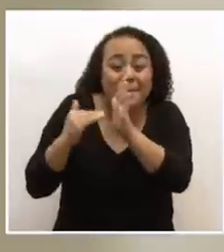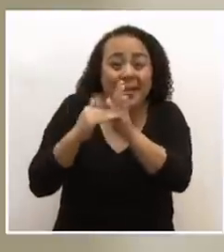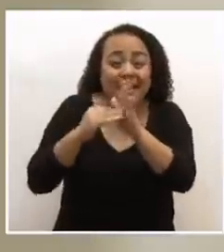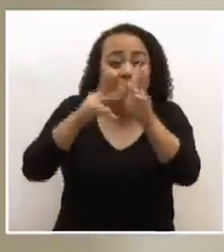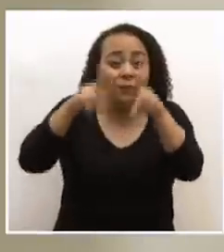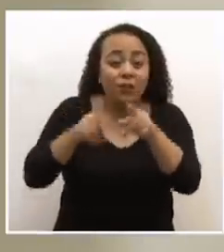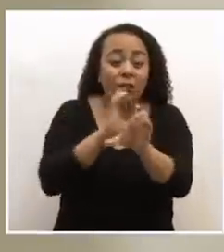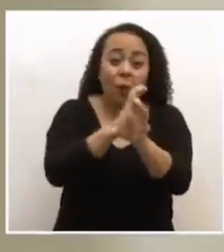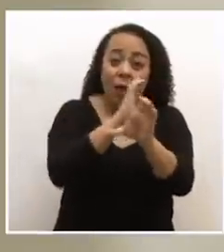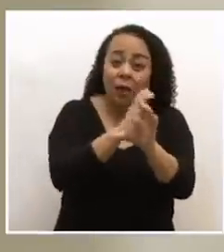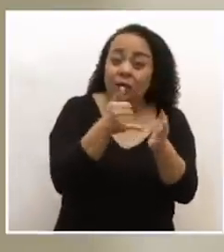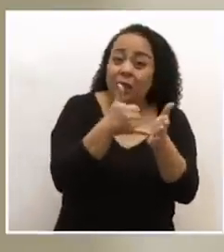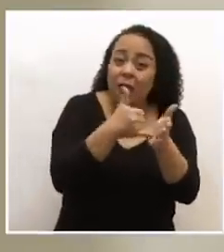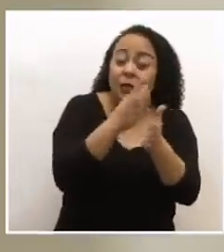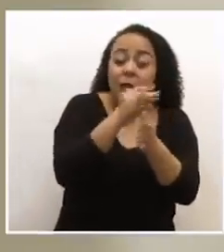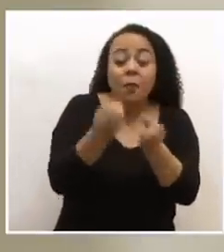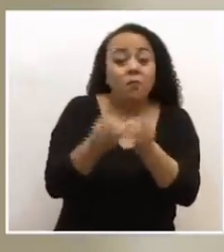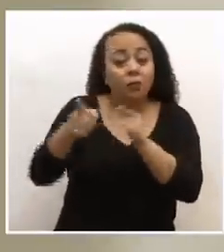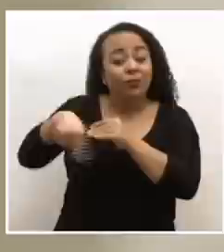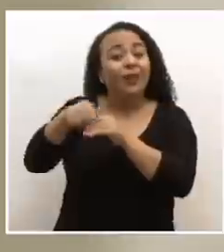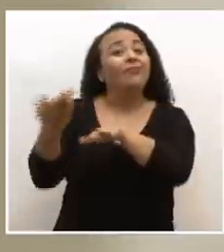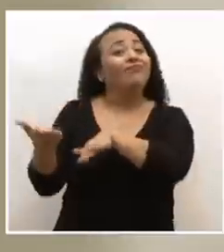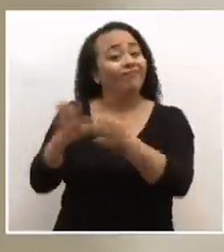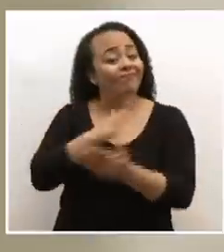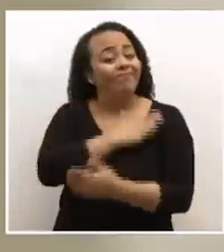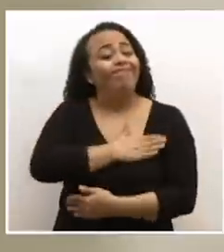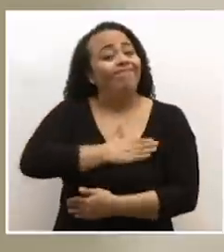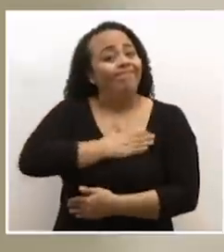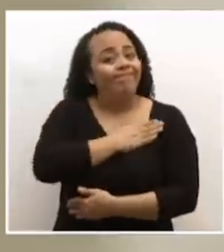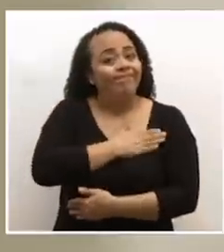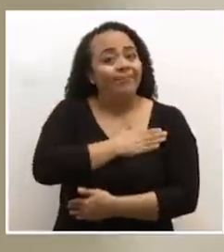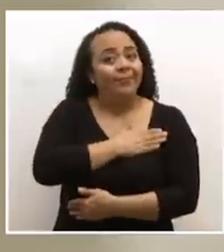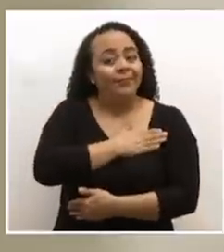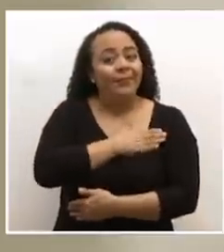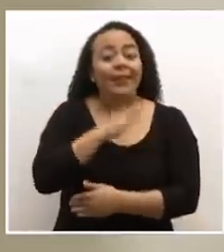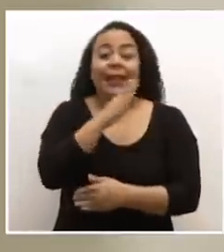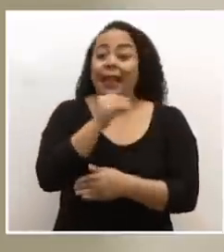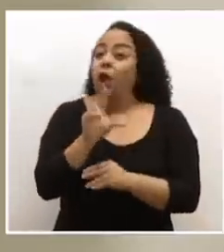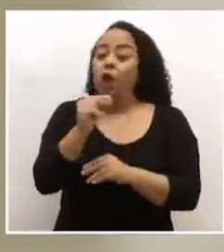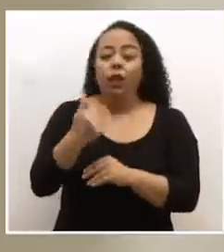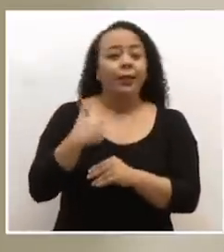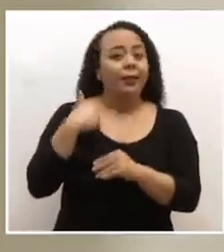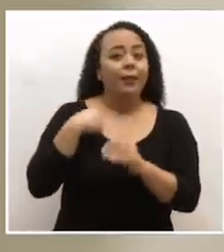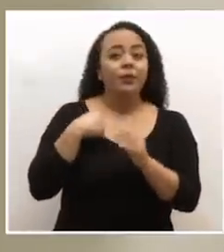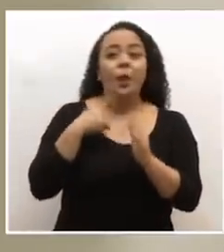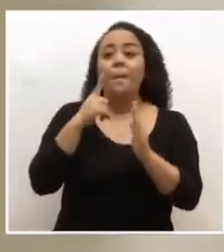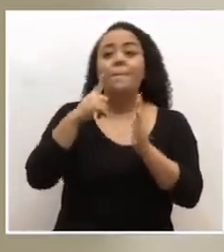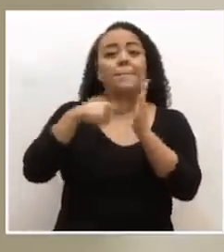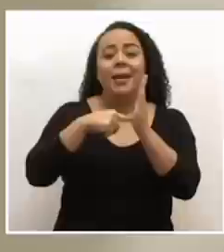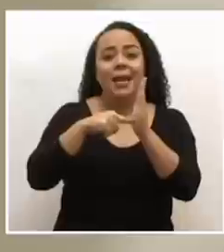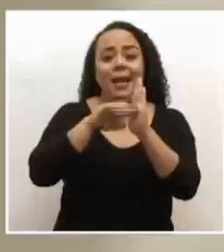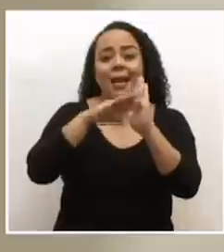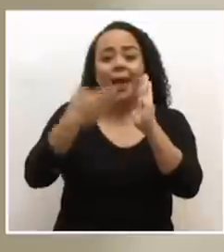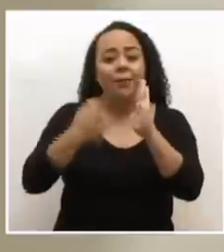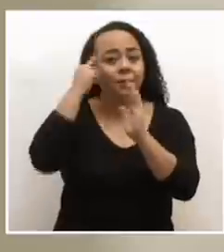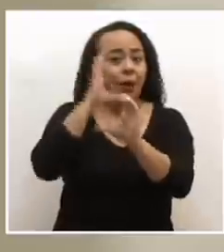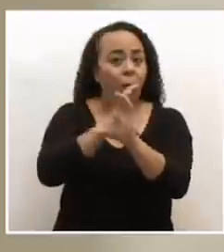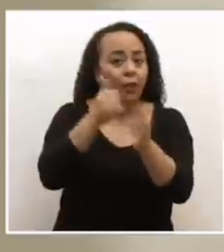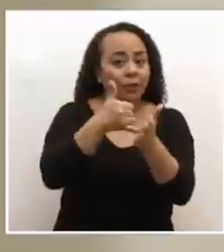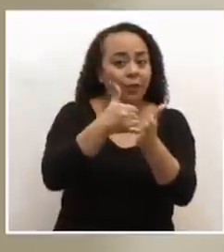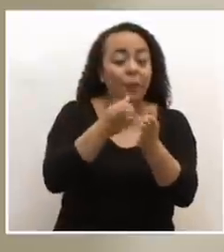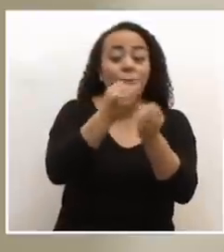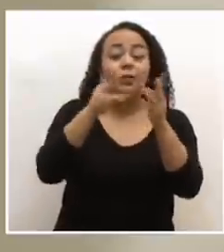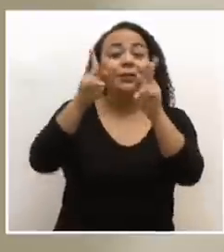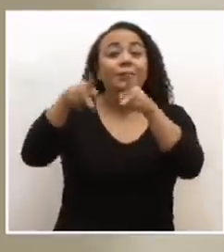cuidados intensivos y muchos de ellos falleciendo, lamentablemente. Más bien, ni siquiera tendríamos mil camas para cuidados intensivos, muchas personas